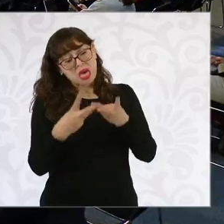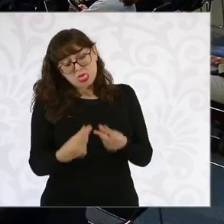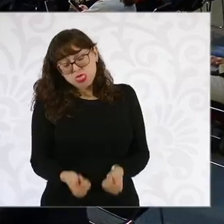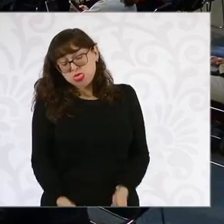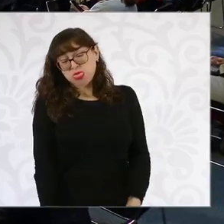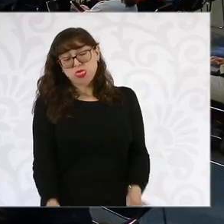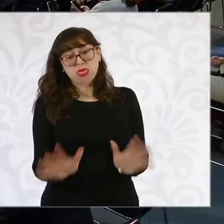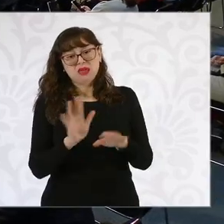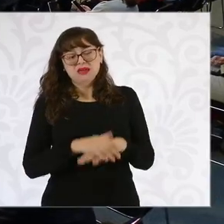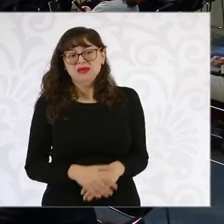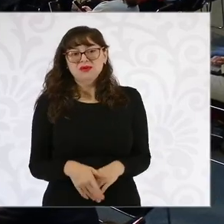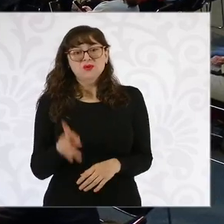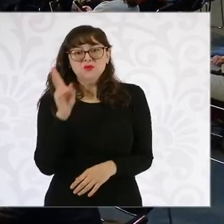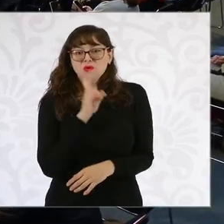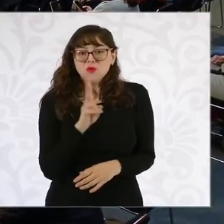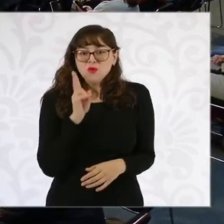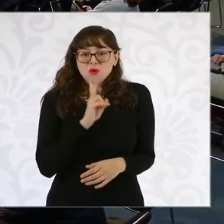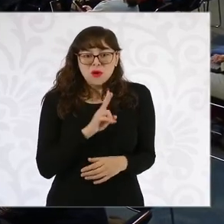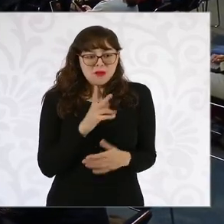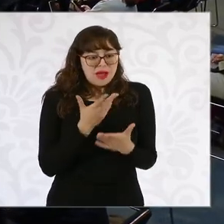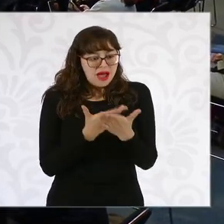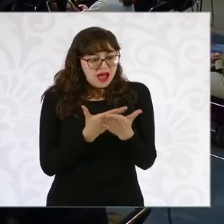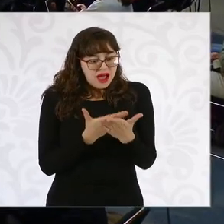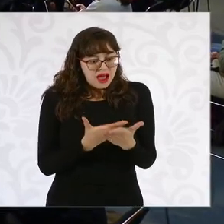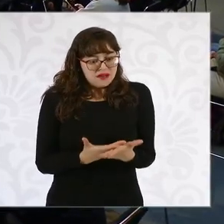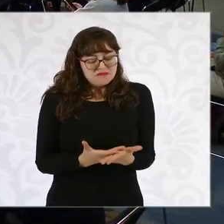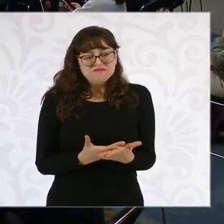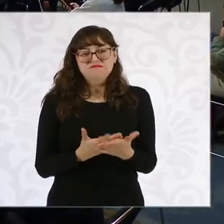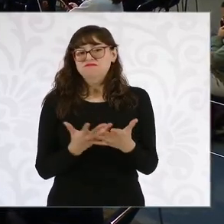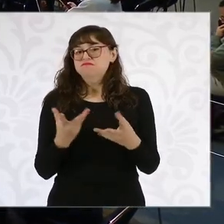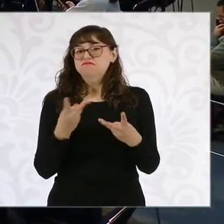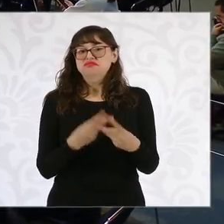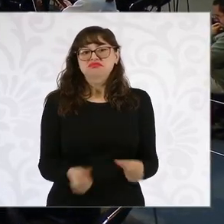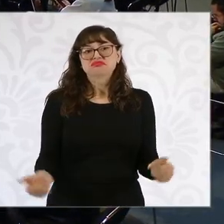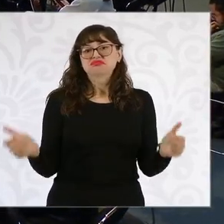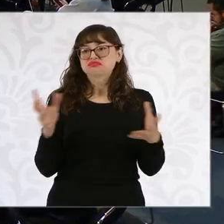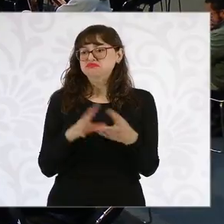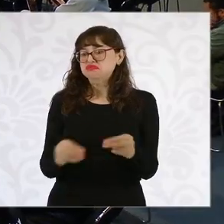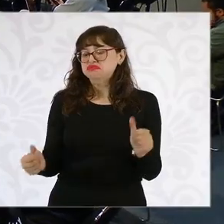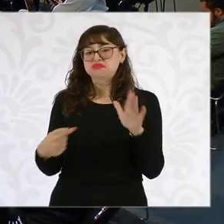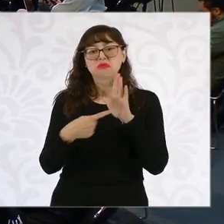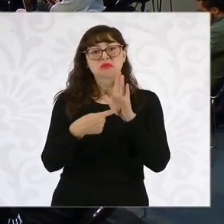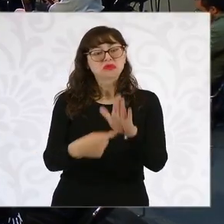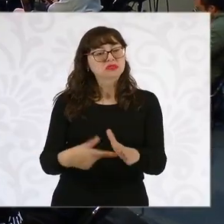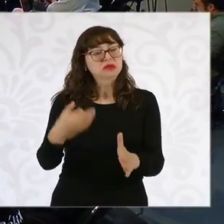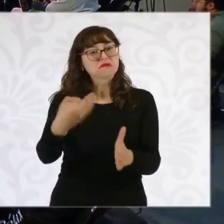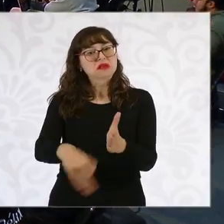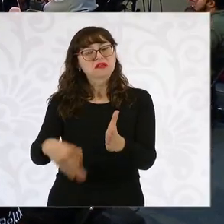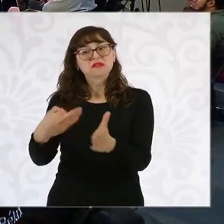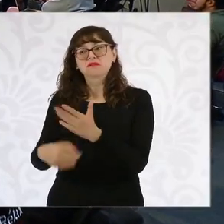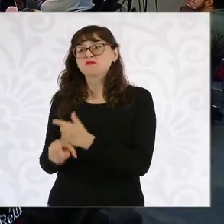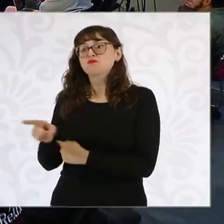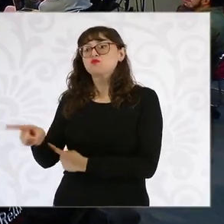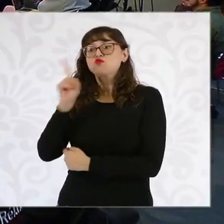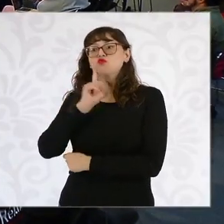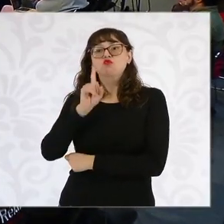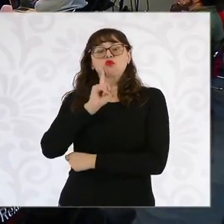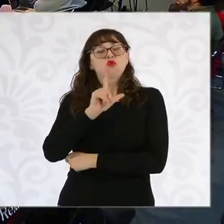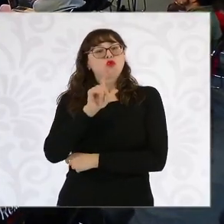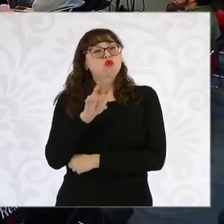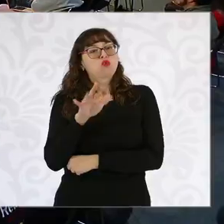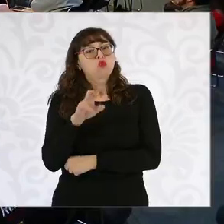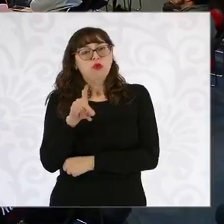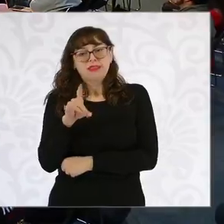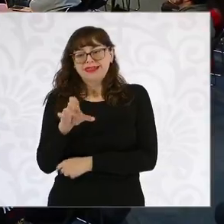destrucción de pruebas que hasta el momento no avanzan estas investigaciones. ¿Qué le puede decir usted a la señora Lourdes Mejía y a quienes están buscando